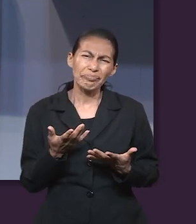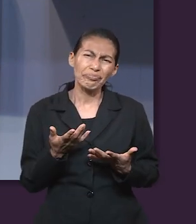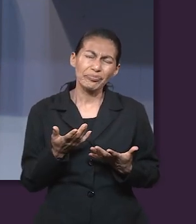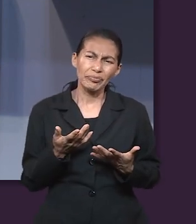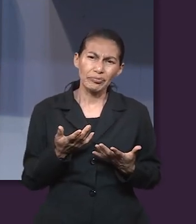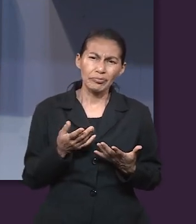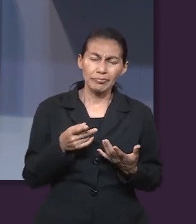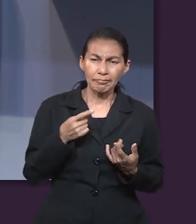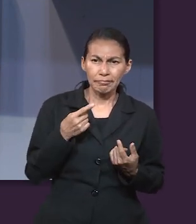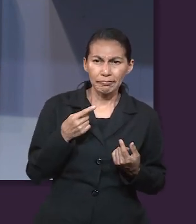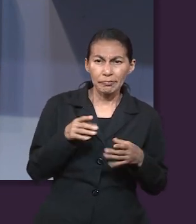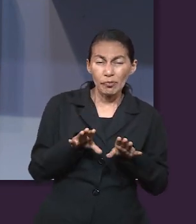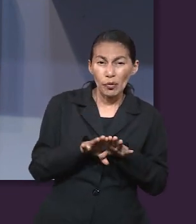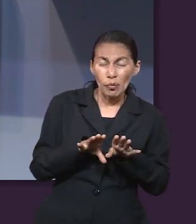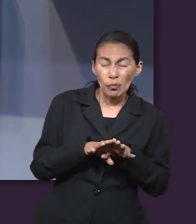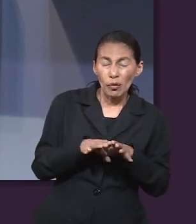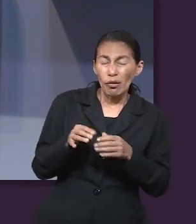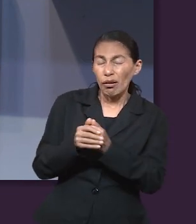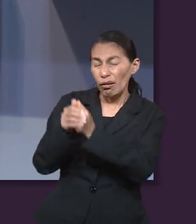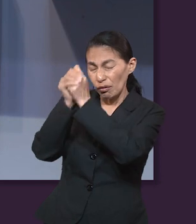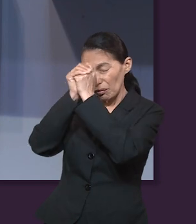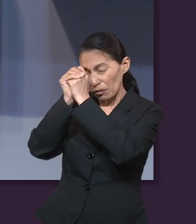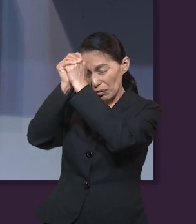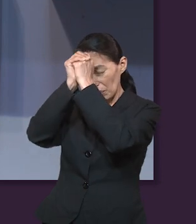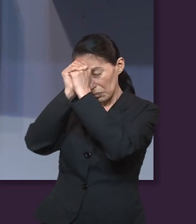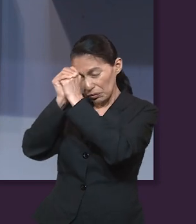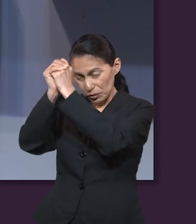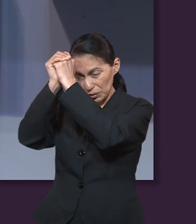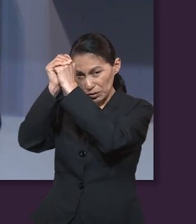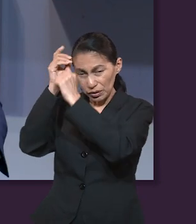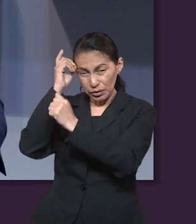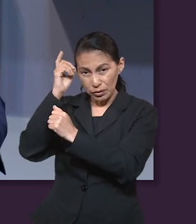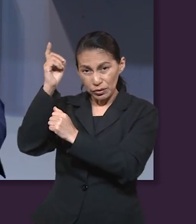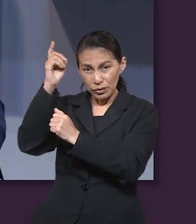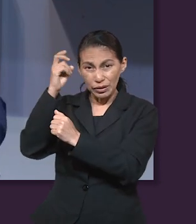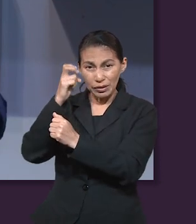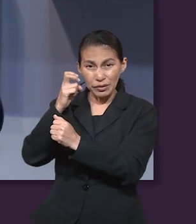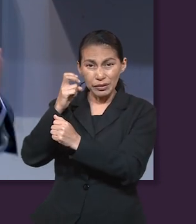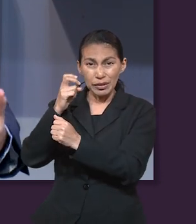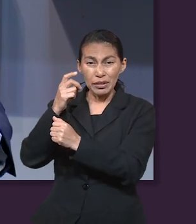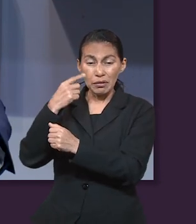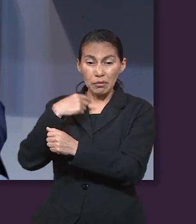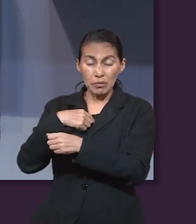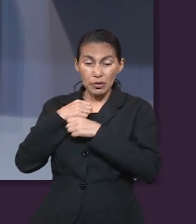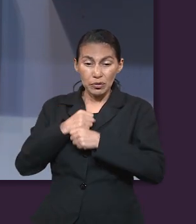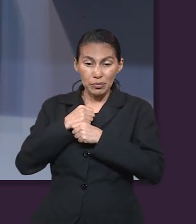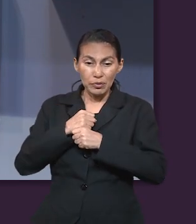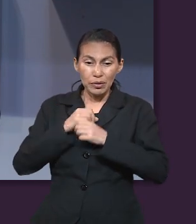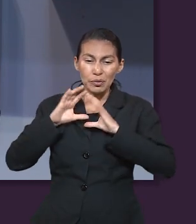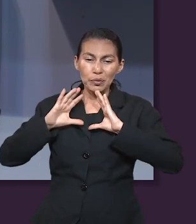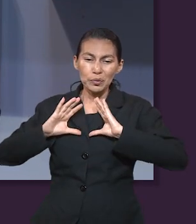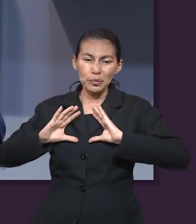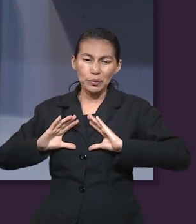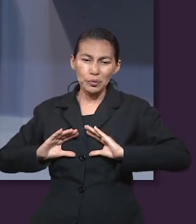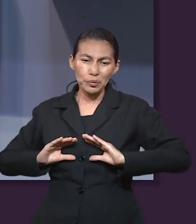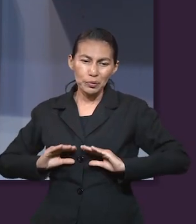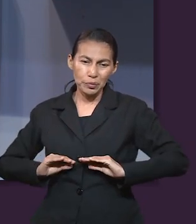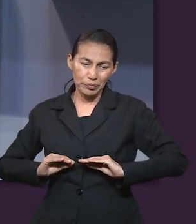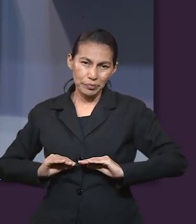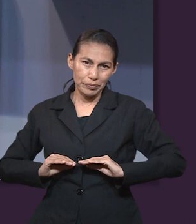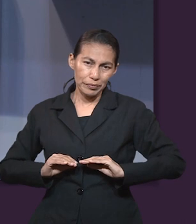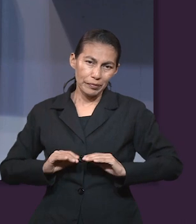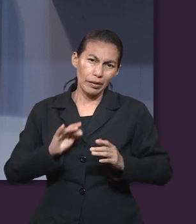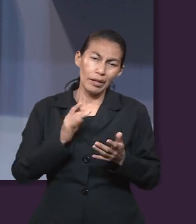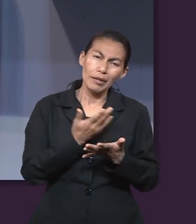Bien. Hemos analizado ya que a través de la adoración podemos afrontar el sufrimiento y ahora a través de la